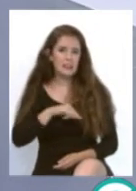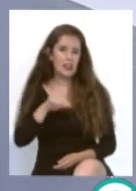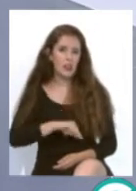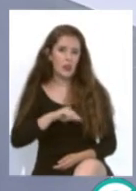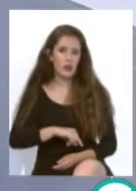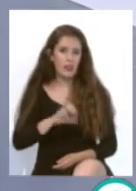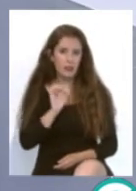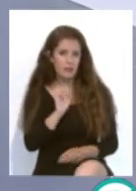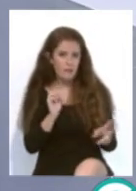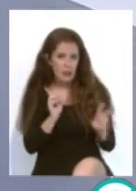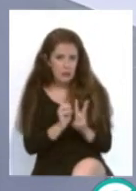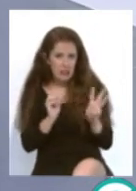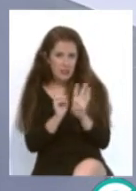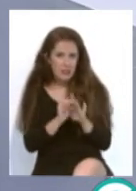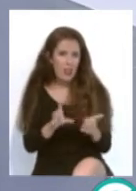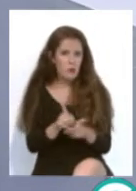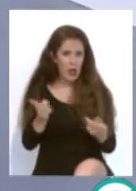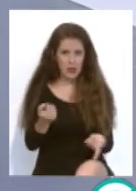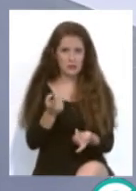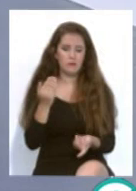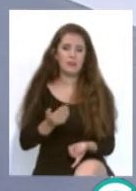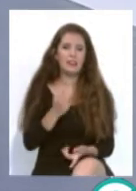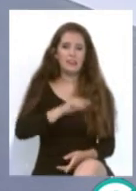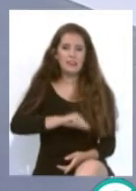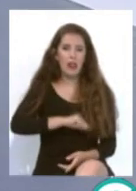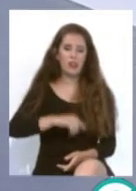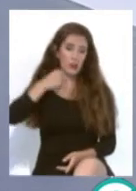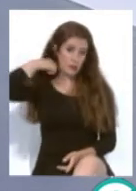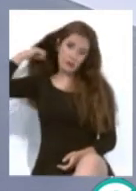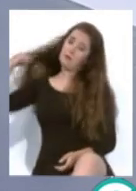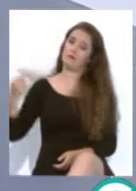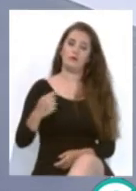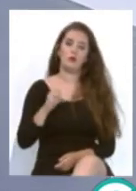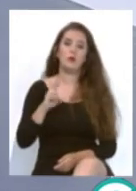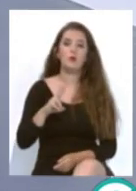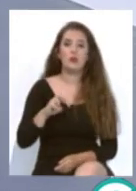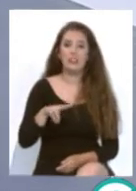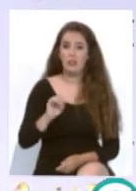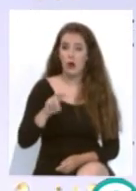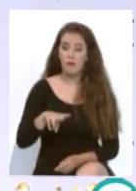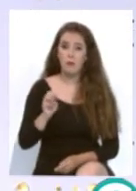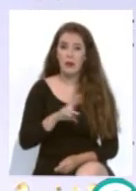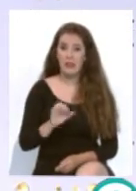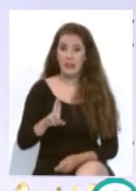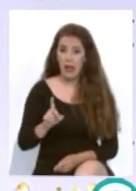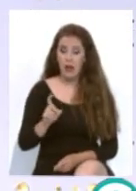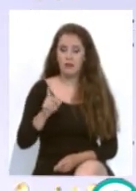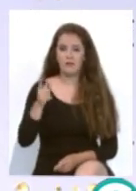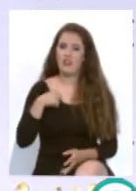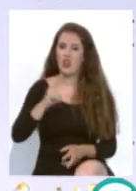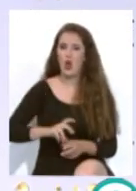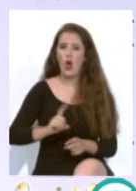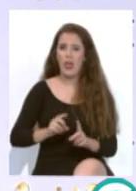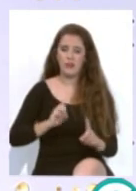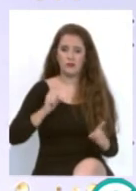-4 o 0-5 porque el Viera el Unión Viera no fue un rival ni siquiera